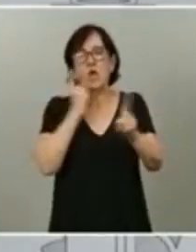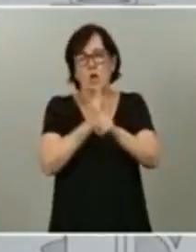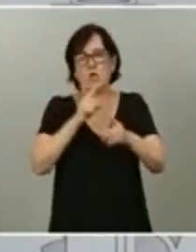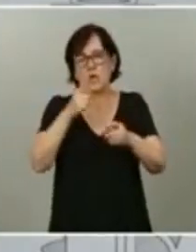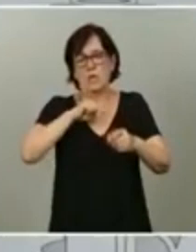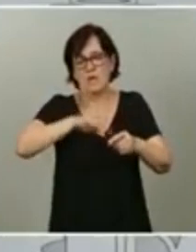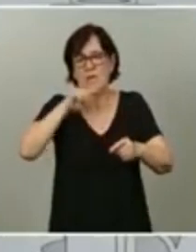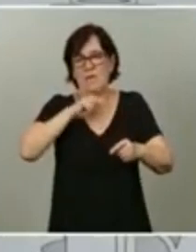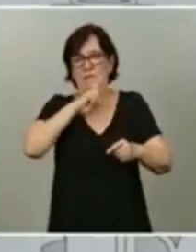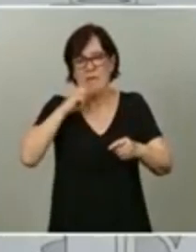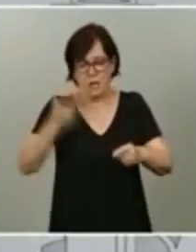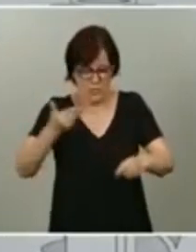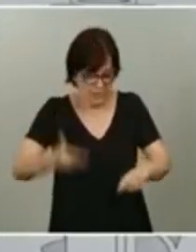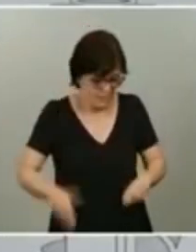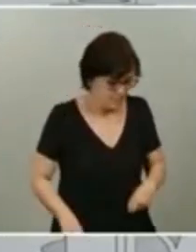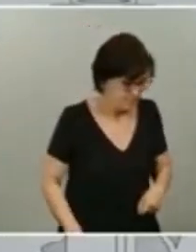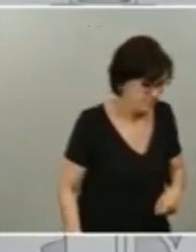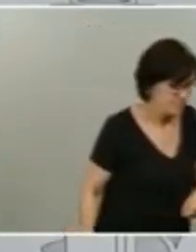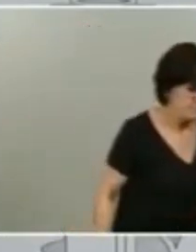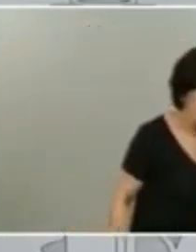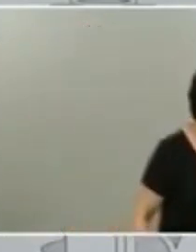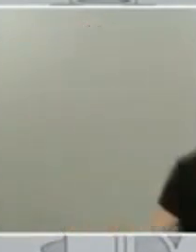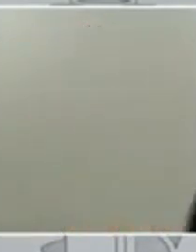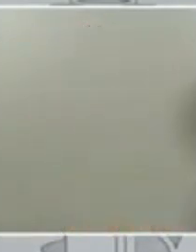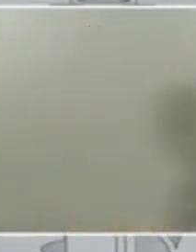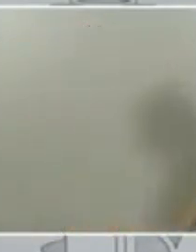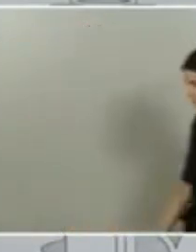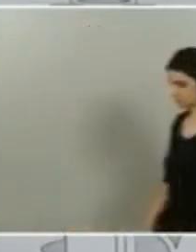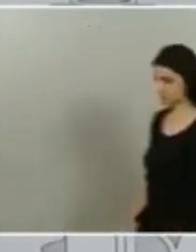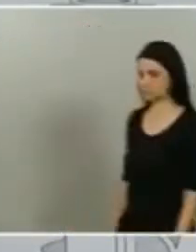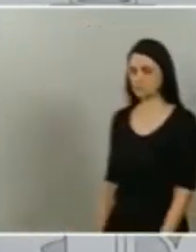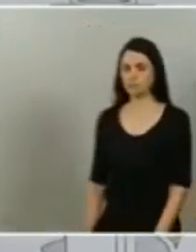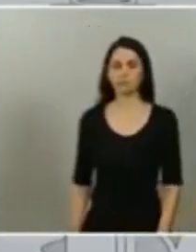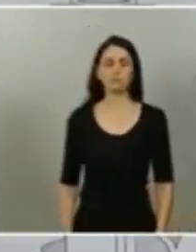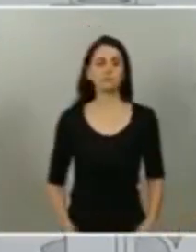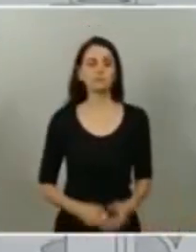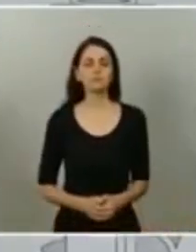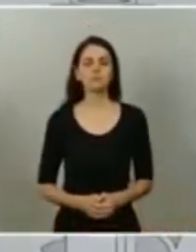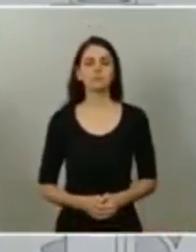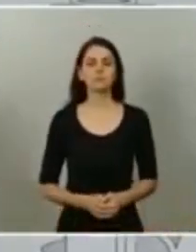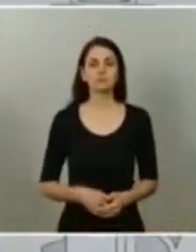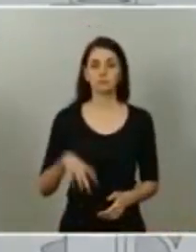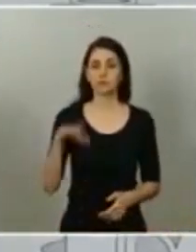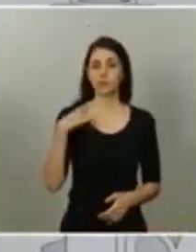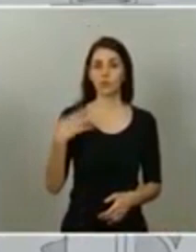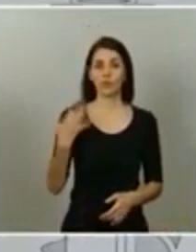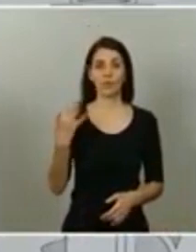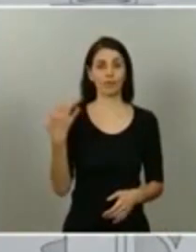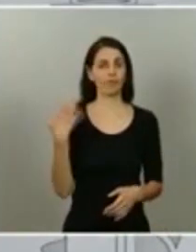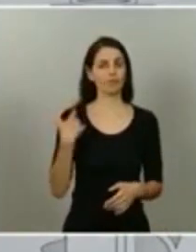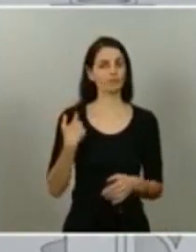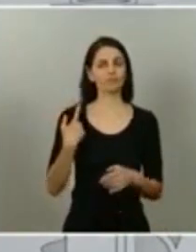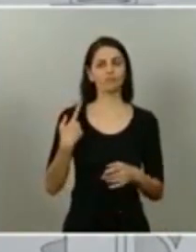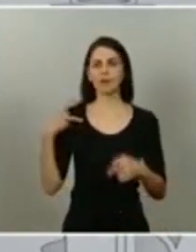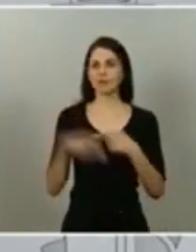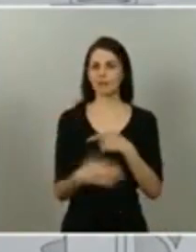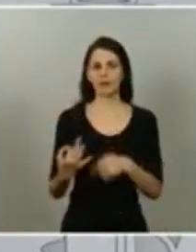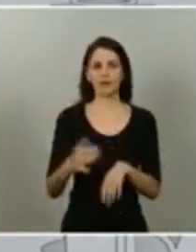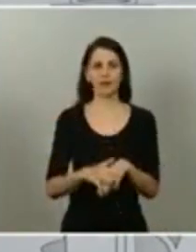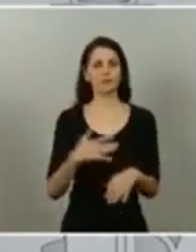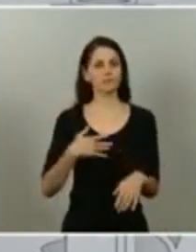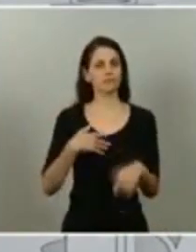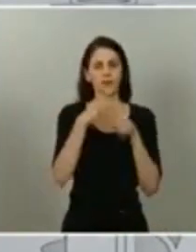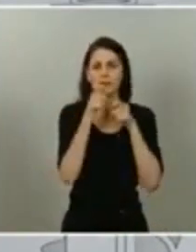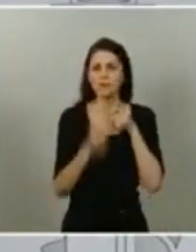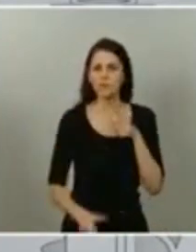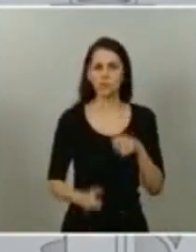convicciones. A lo único que debemos renunciar es a la falta de respeto, al insulto, al acoso, a la